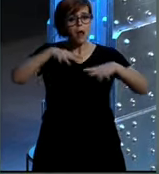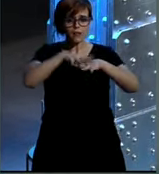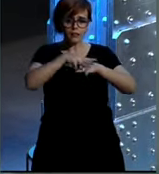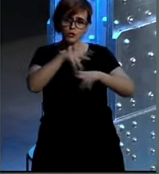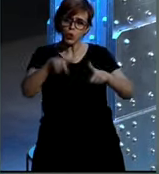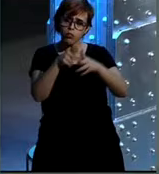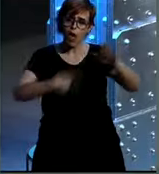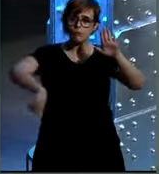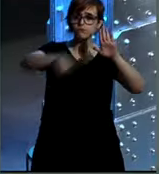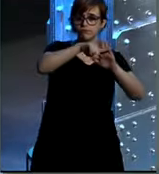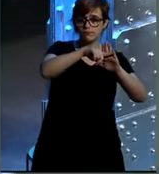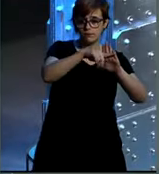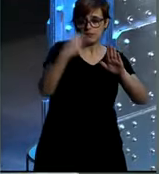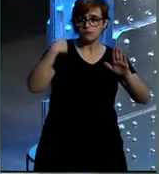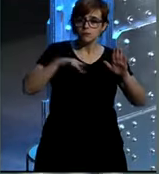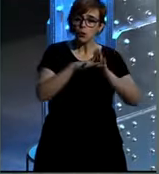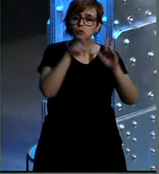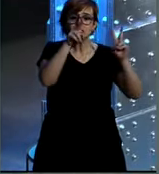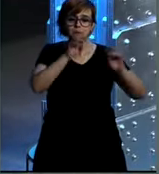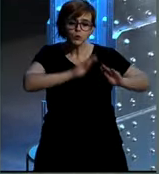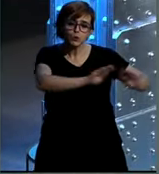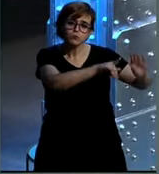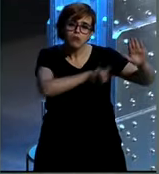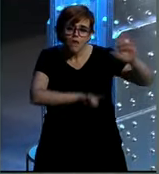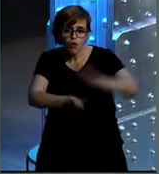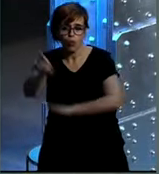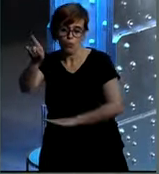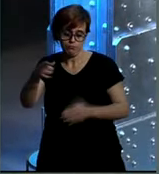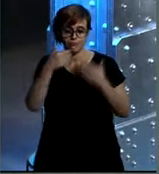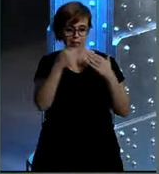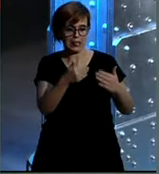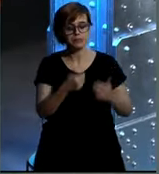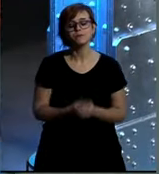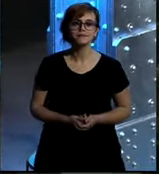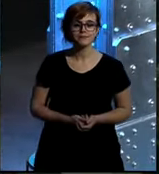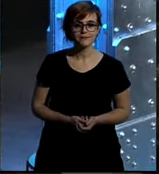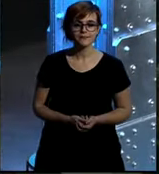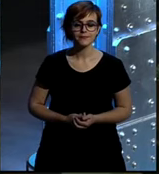sociales y cómo ha evolucionado dentro de este ámbito. Gracias. quieras.